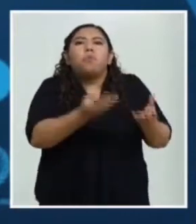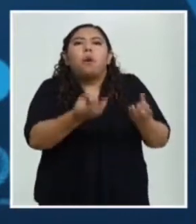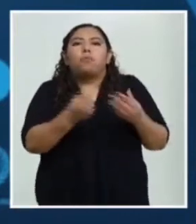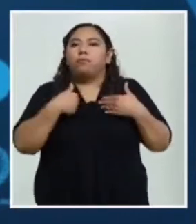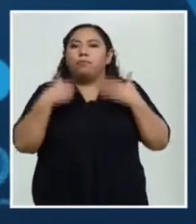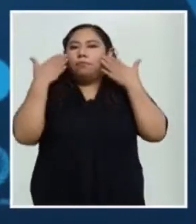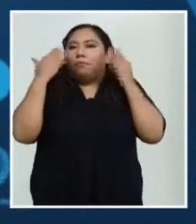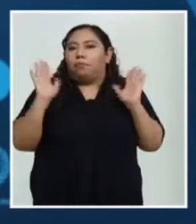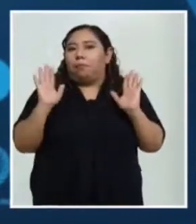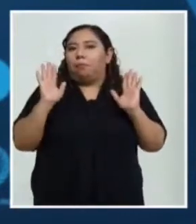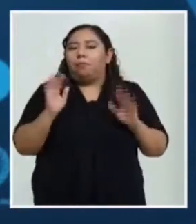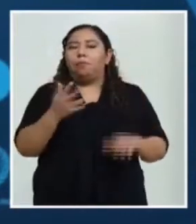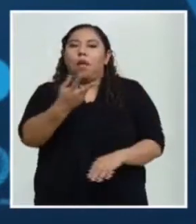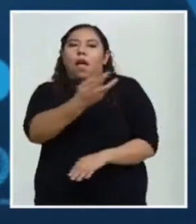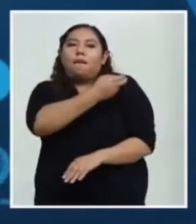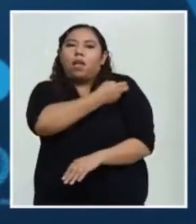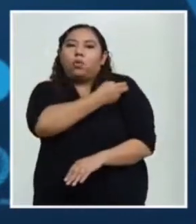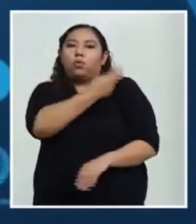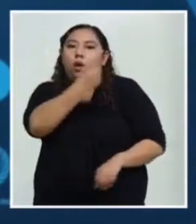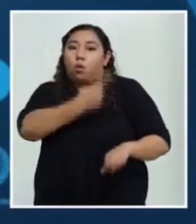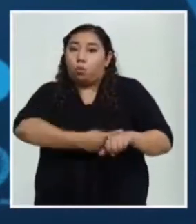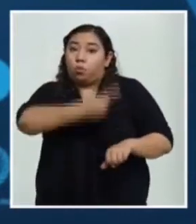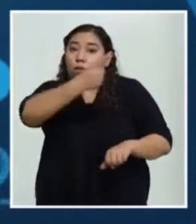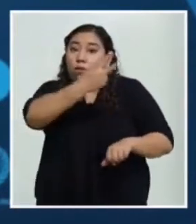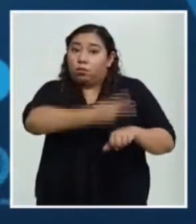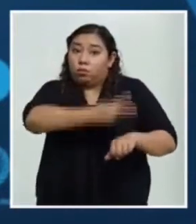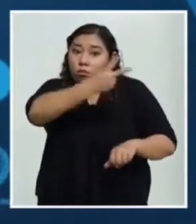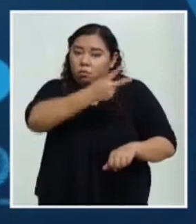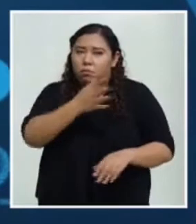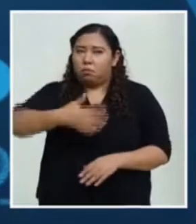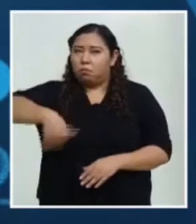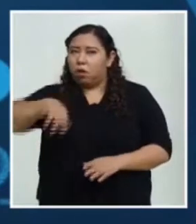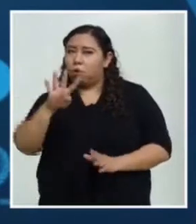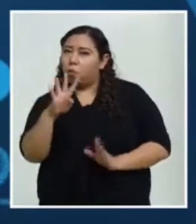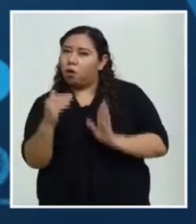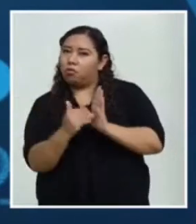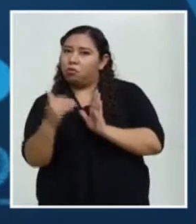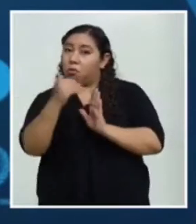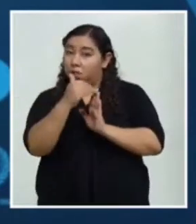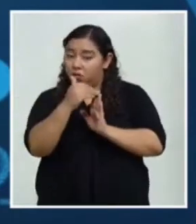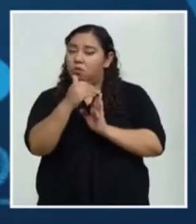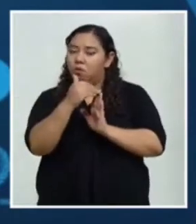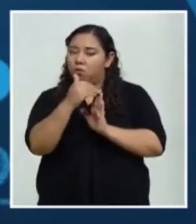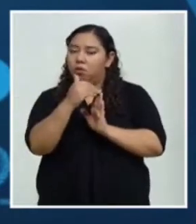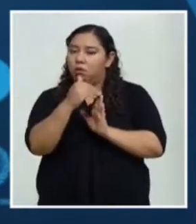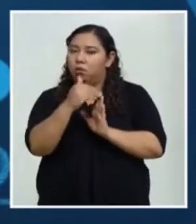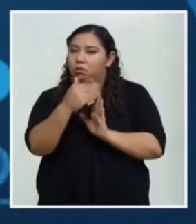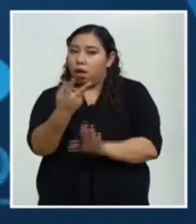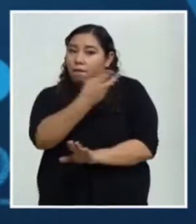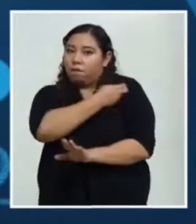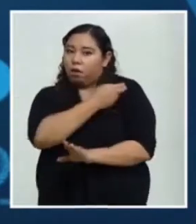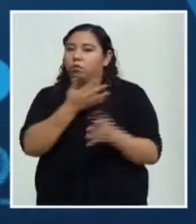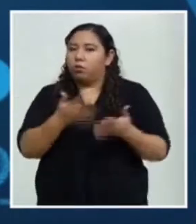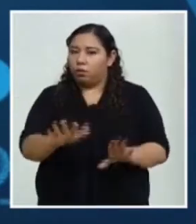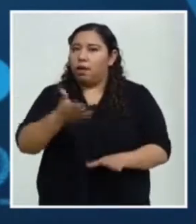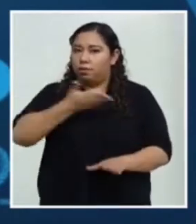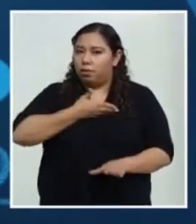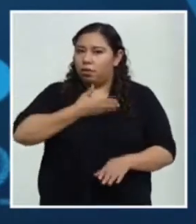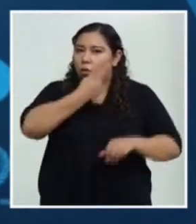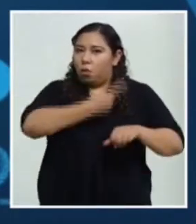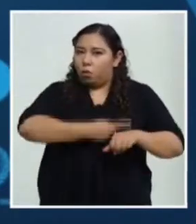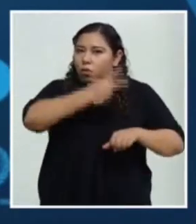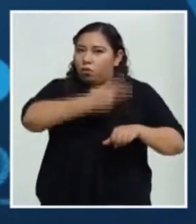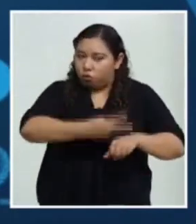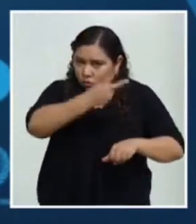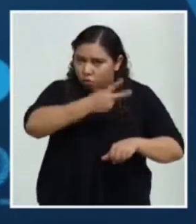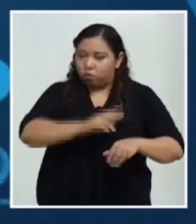para dos dosis, vamos a tener como 4 millones de dosis. Pero la vacuna de Janssen, que Janssen ya se